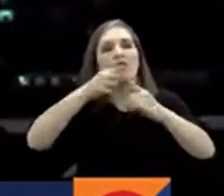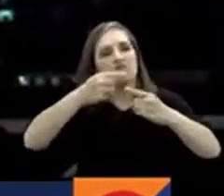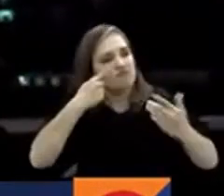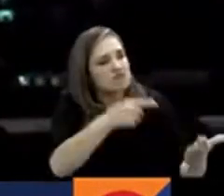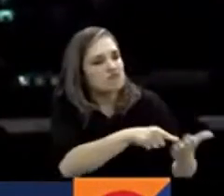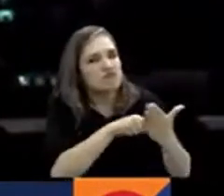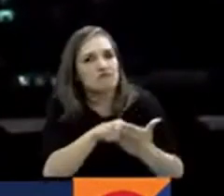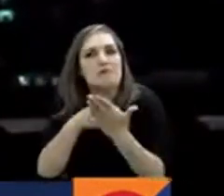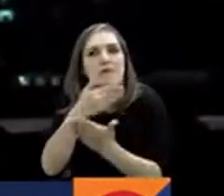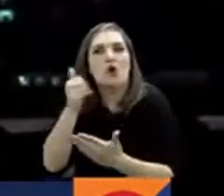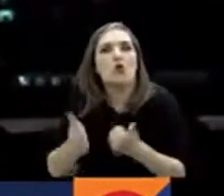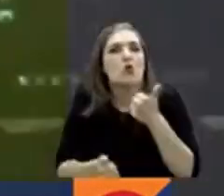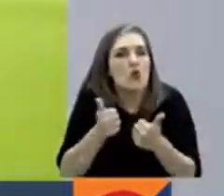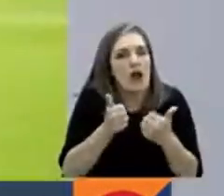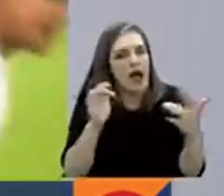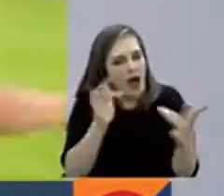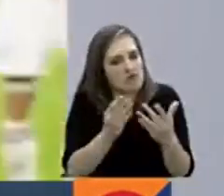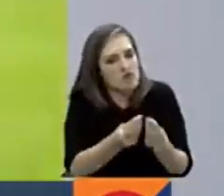qué decisiones se toman.